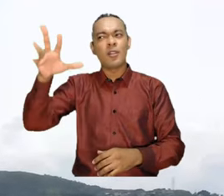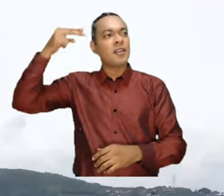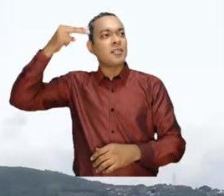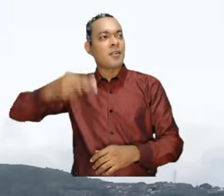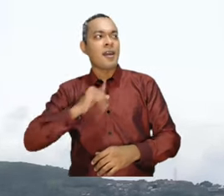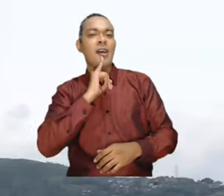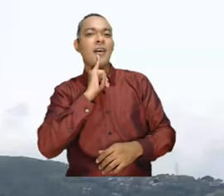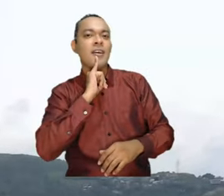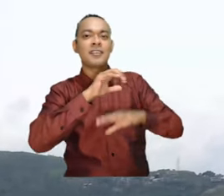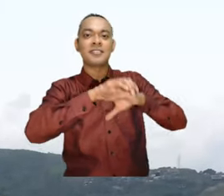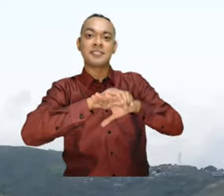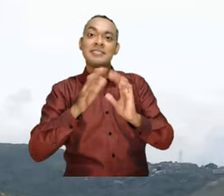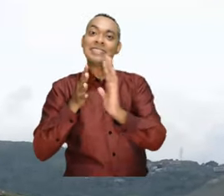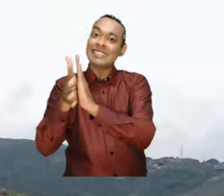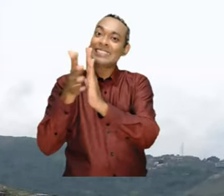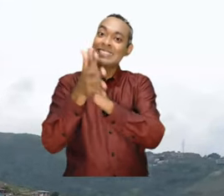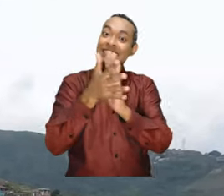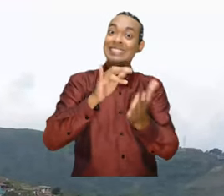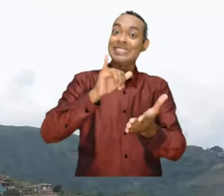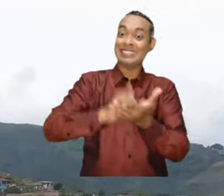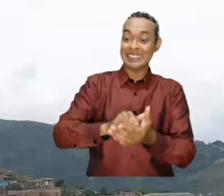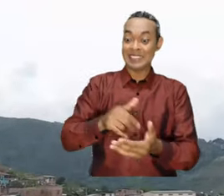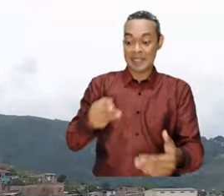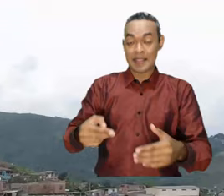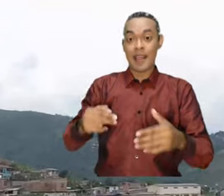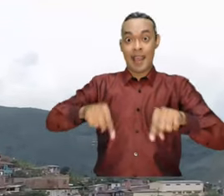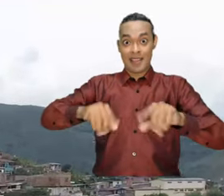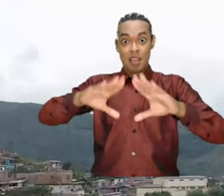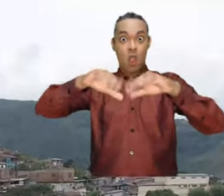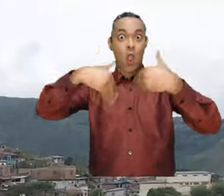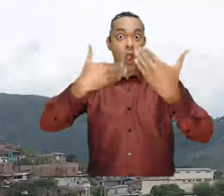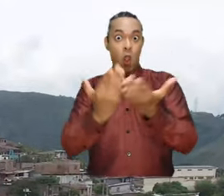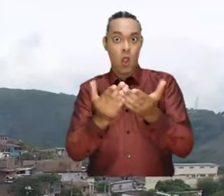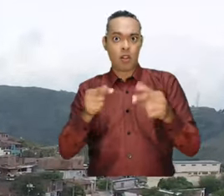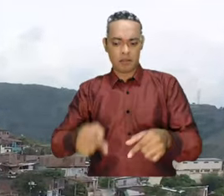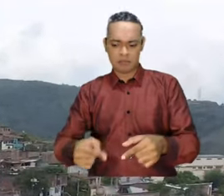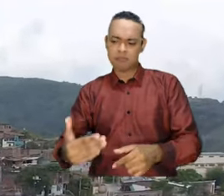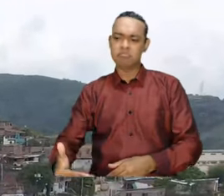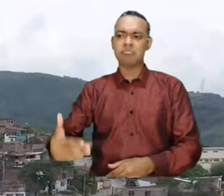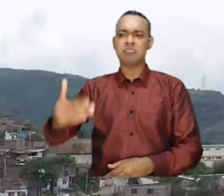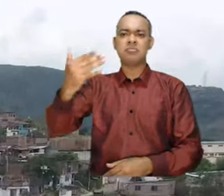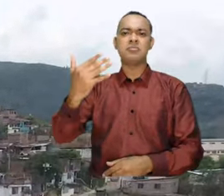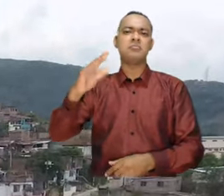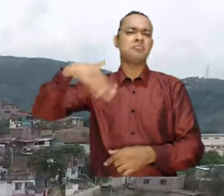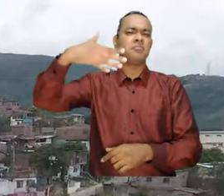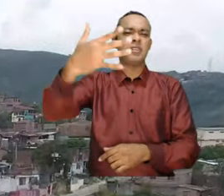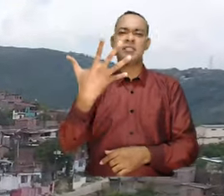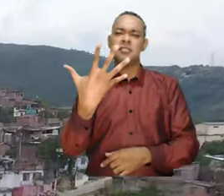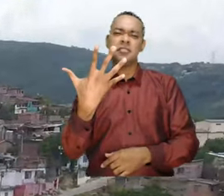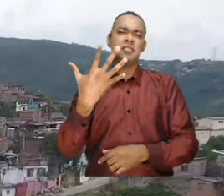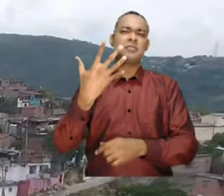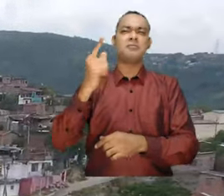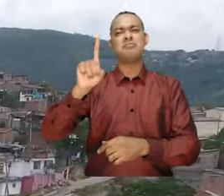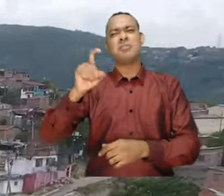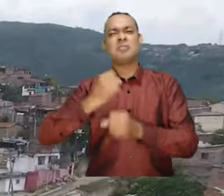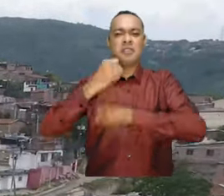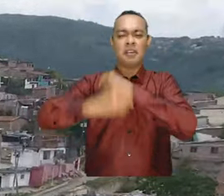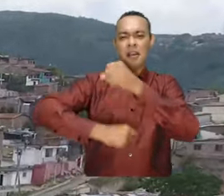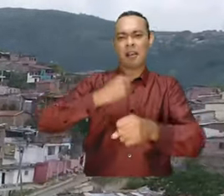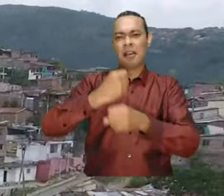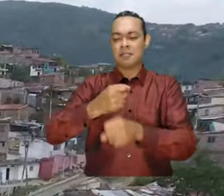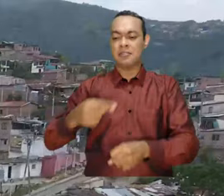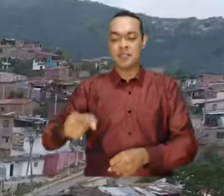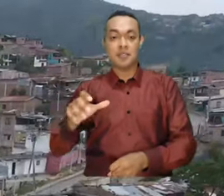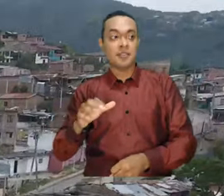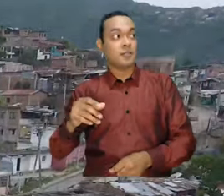quienes se encarguen de contar la historia entonces pues los niños del colegio La Fonten en 5 o 6